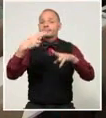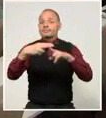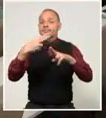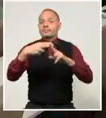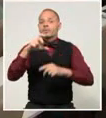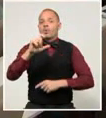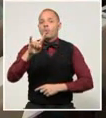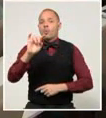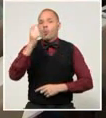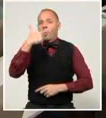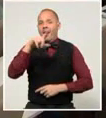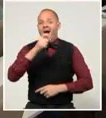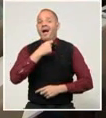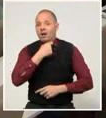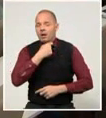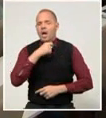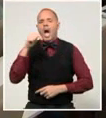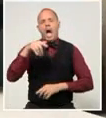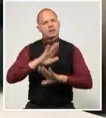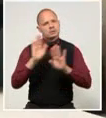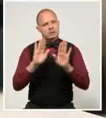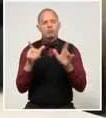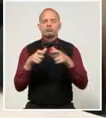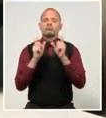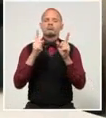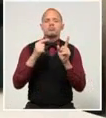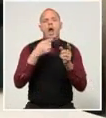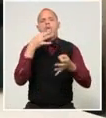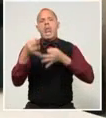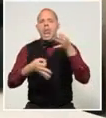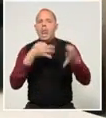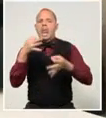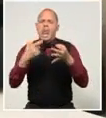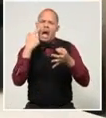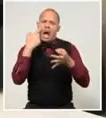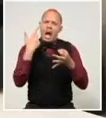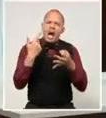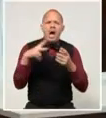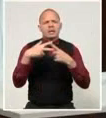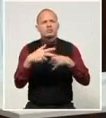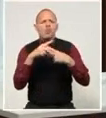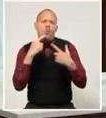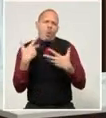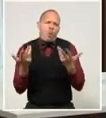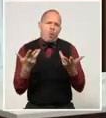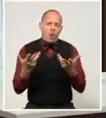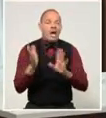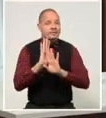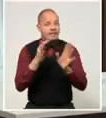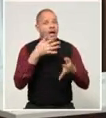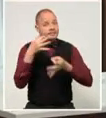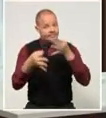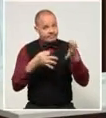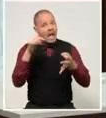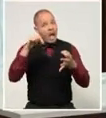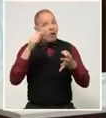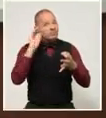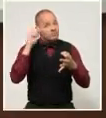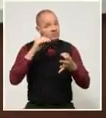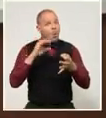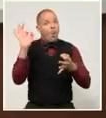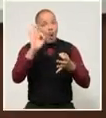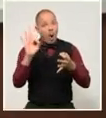eficiente cadena de suministros y logística en la nación donde se integren diferentes organismos que hoy funcionan de forma aislada,